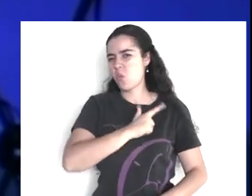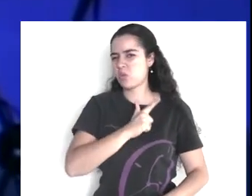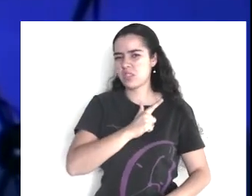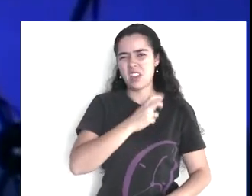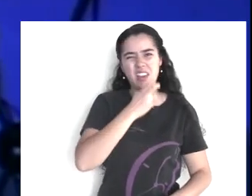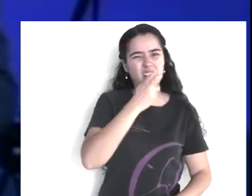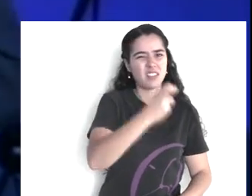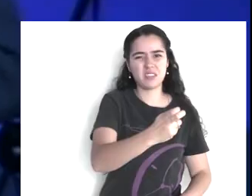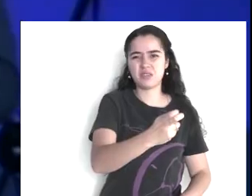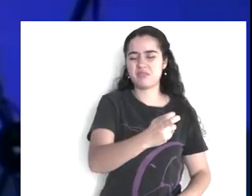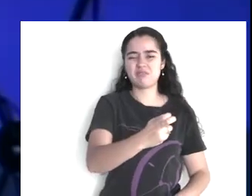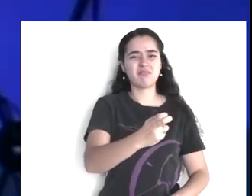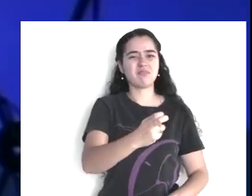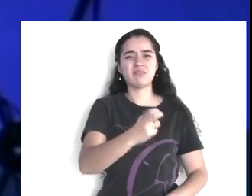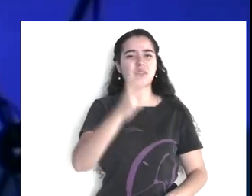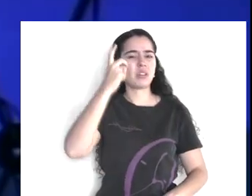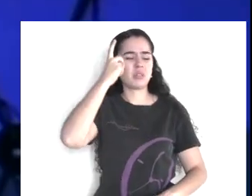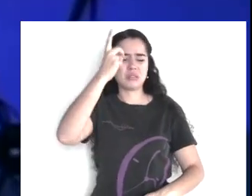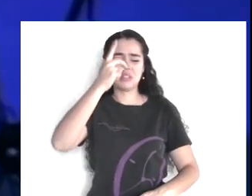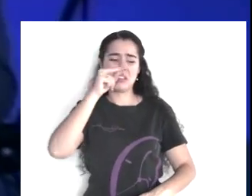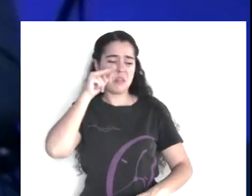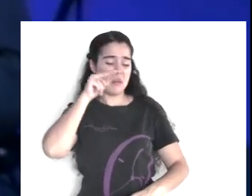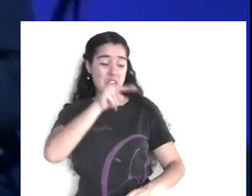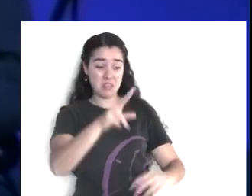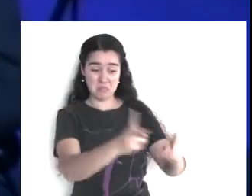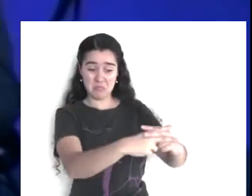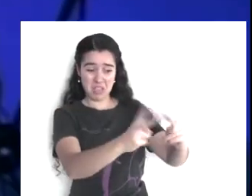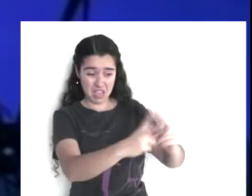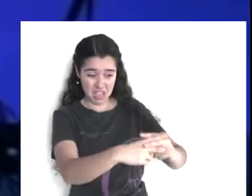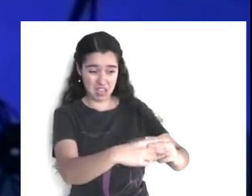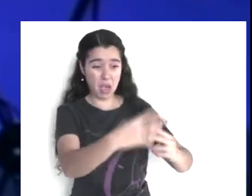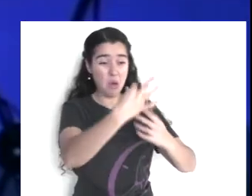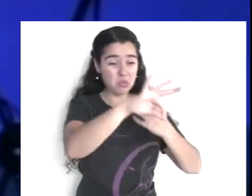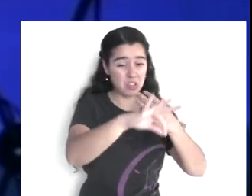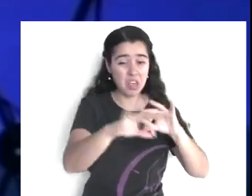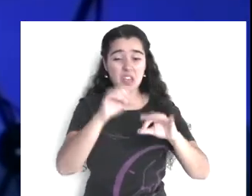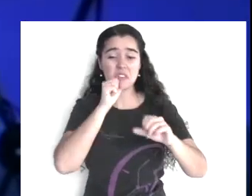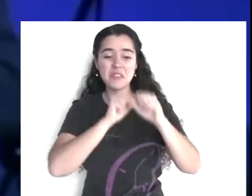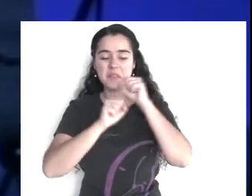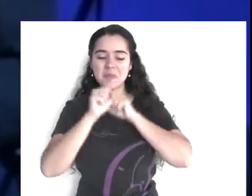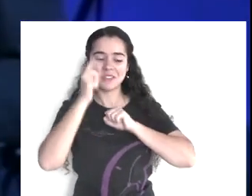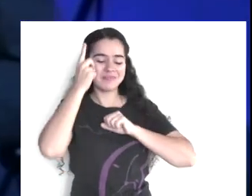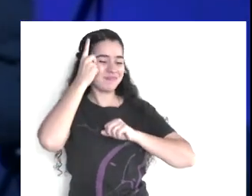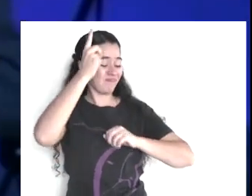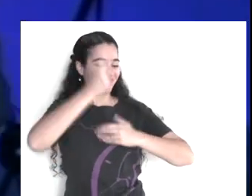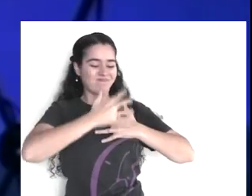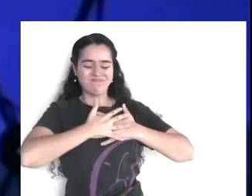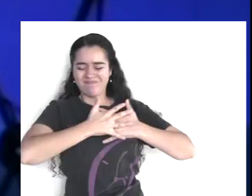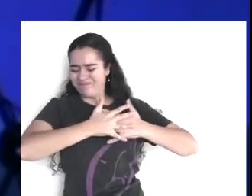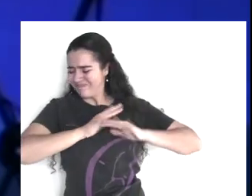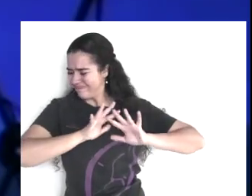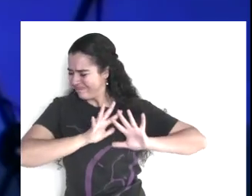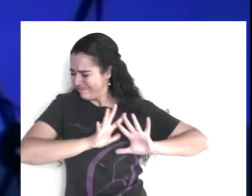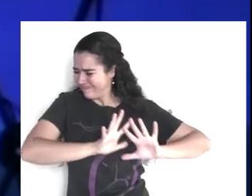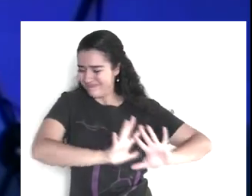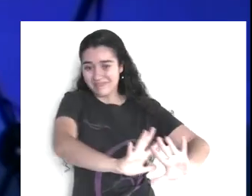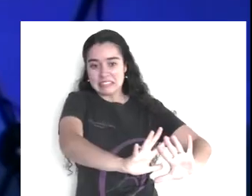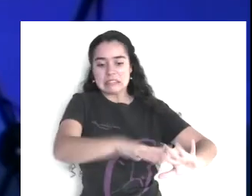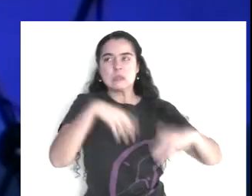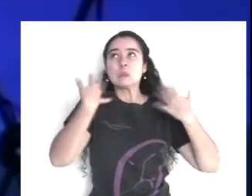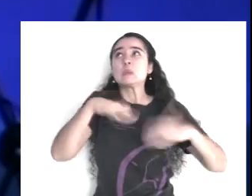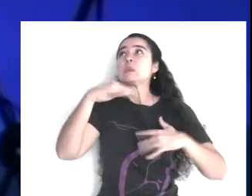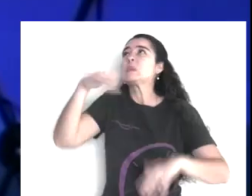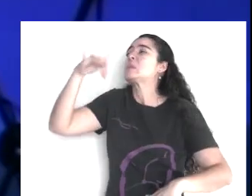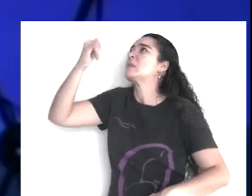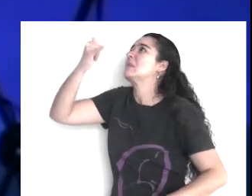entonces cuando uno lee eso dice, ay entonces tengo que corregir algo en mi conducta, y sí tenemos que corregir todavía muchas cosas